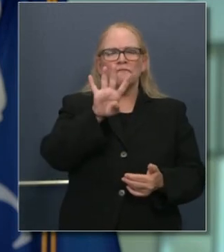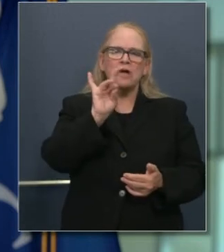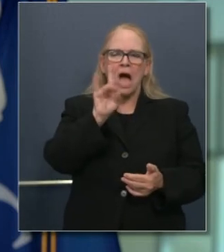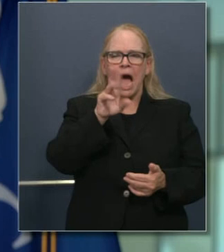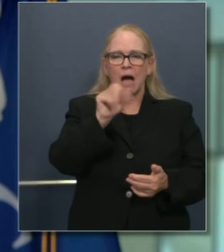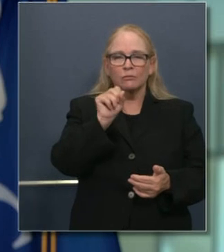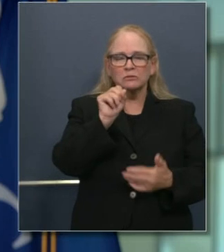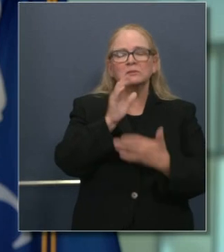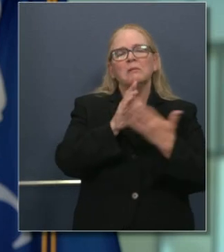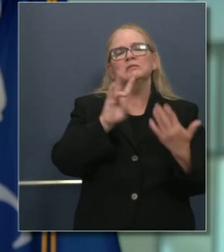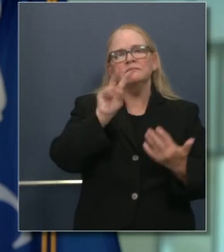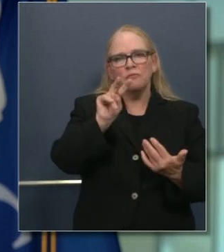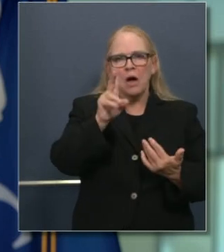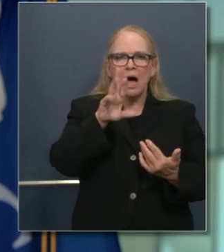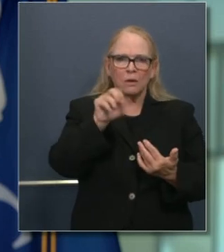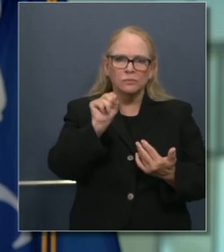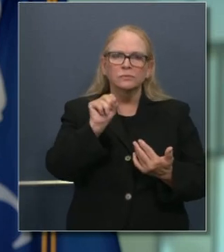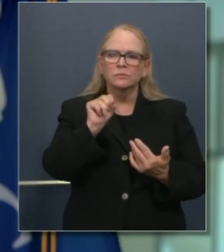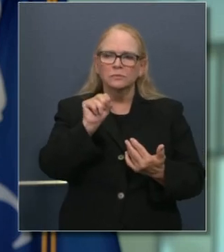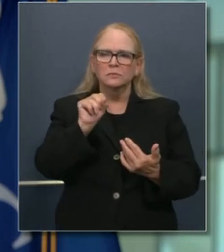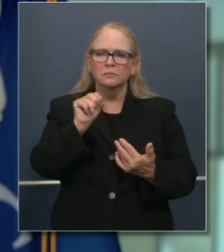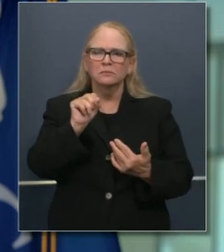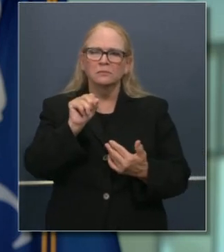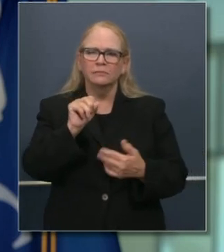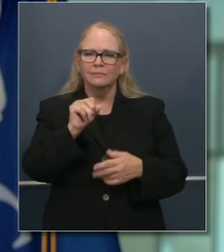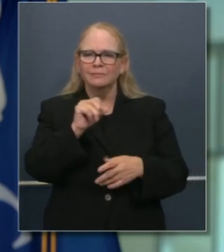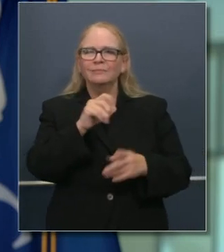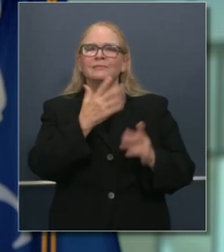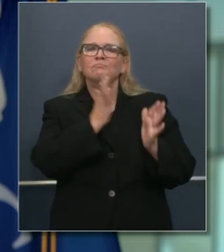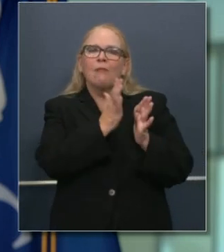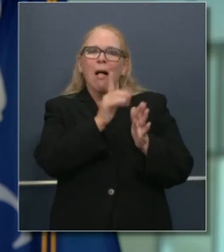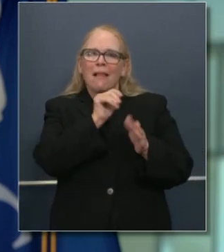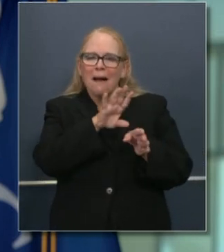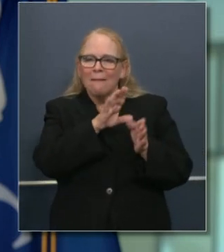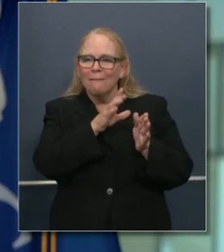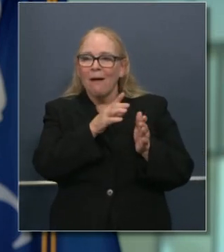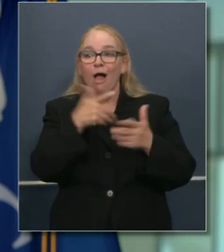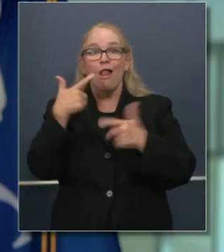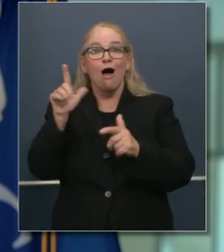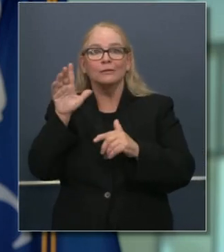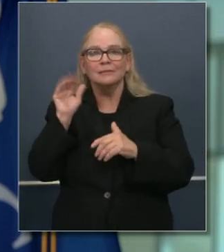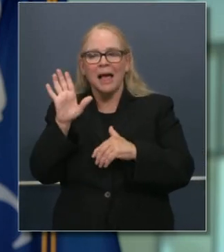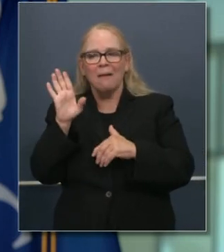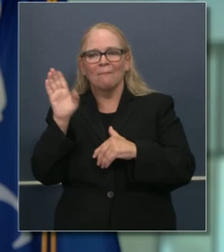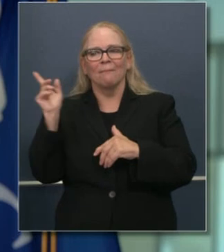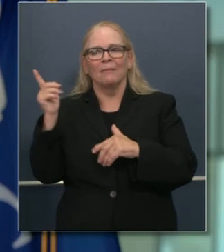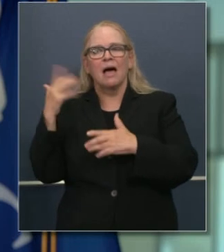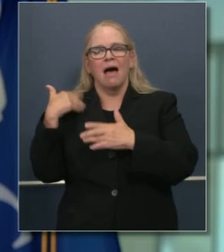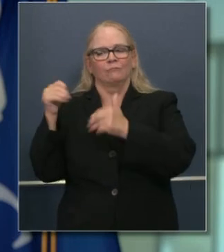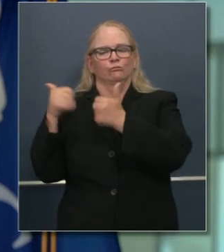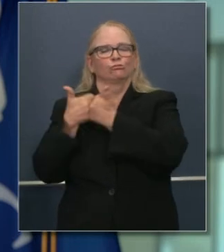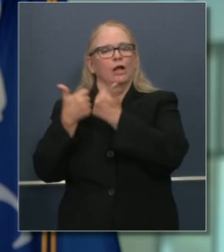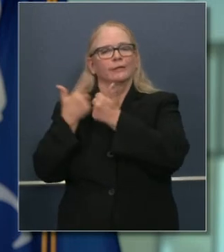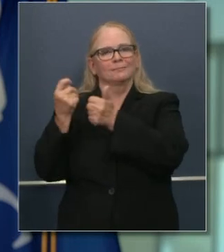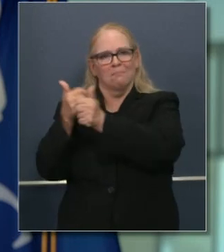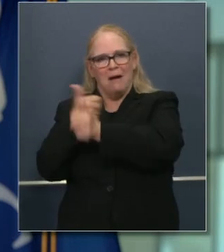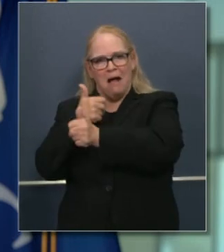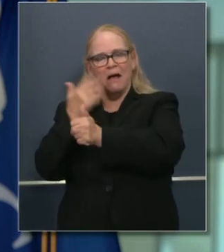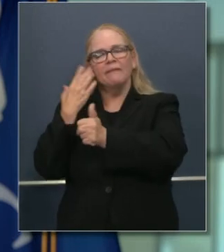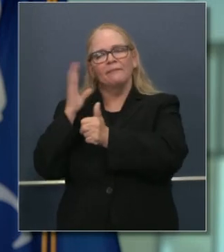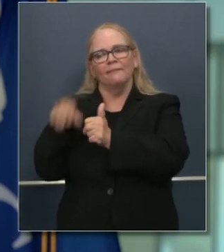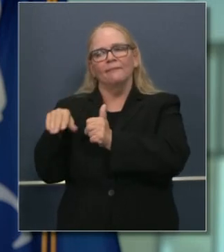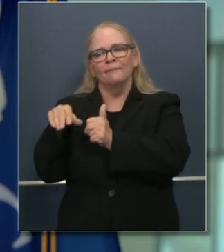48, 72 horas, en algunos laboratorios más pequeños, algunos laboratorios más grandes, que tenían retos, proporcionando